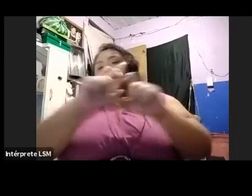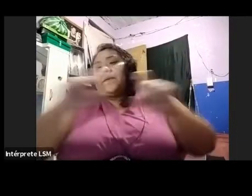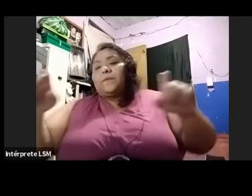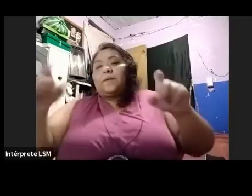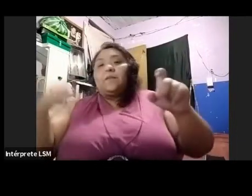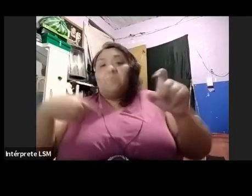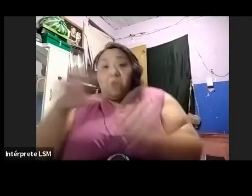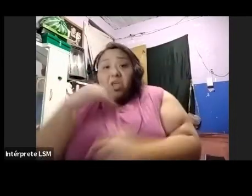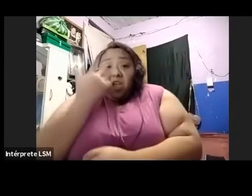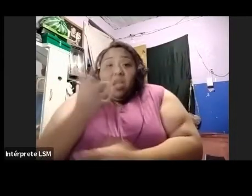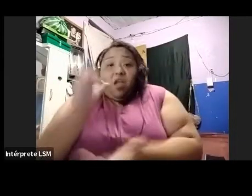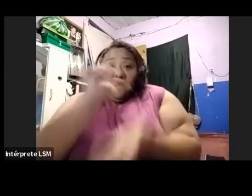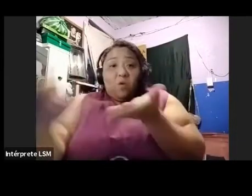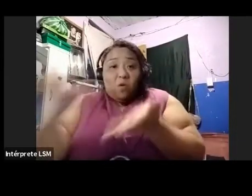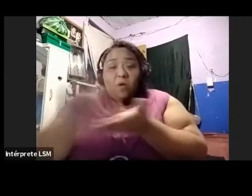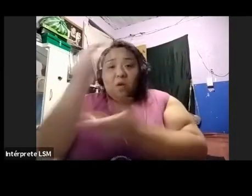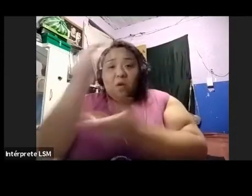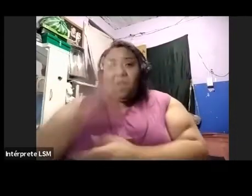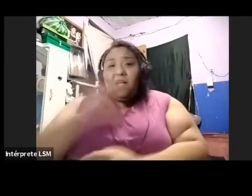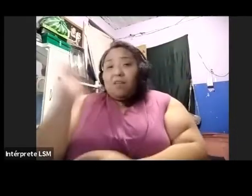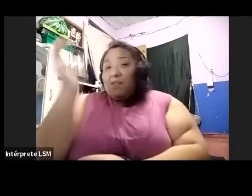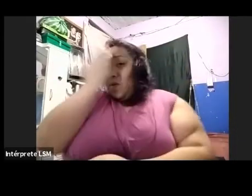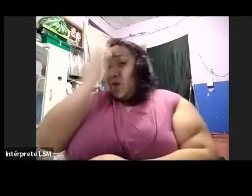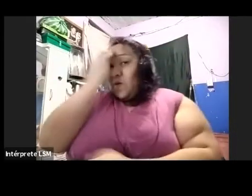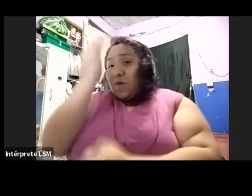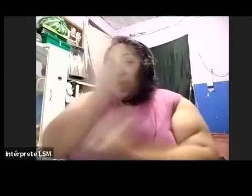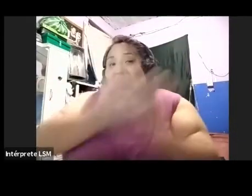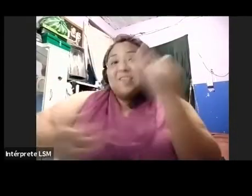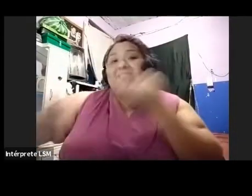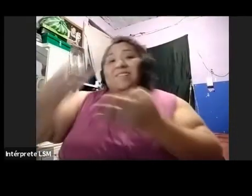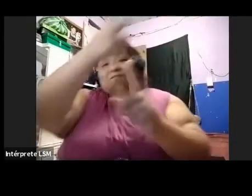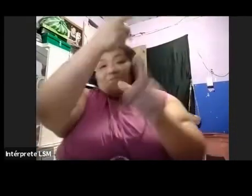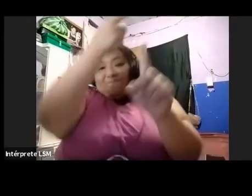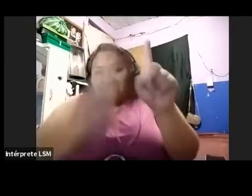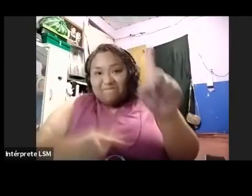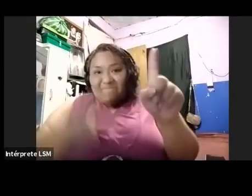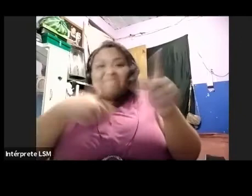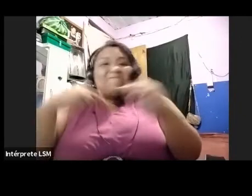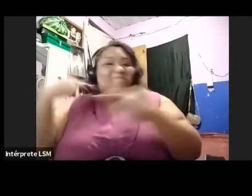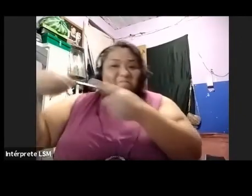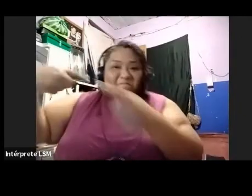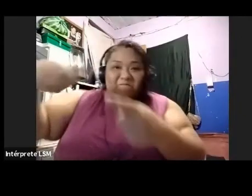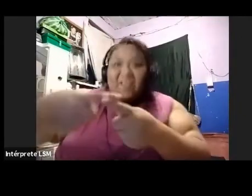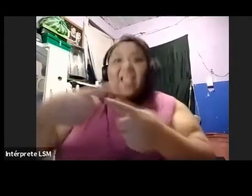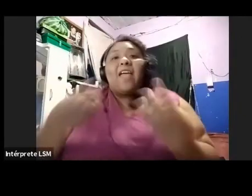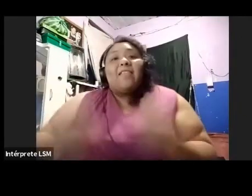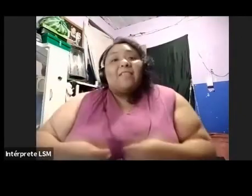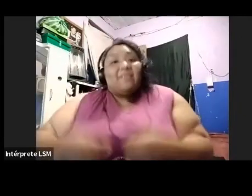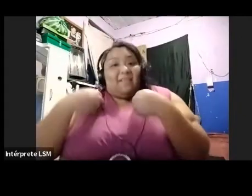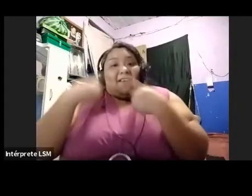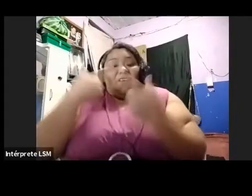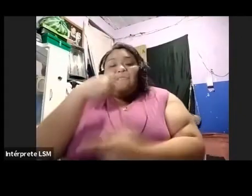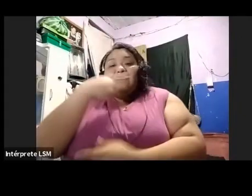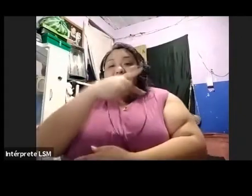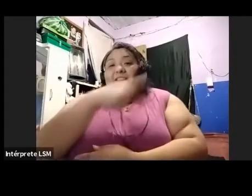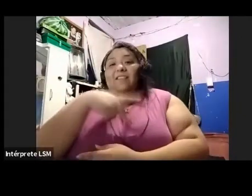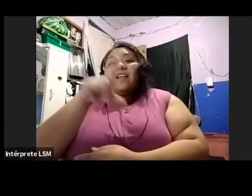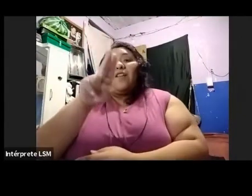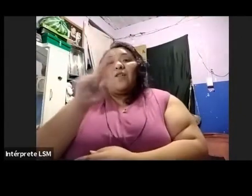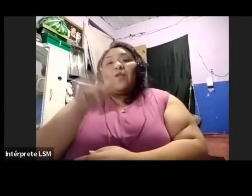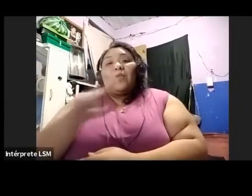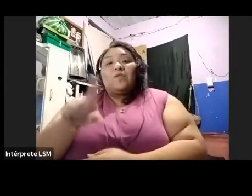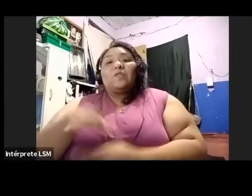para que conozcan justamente toda esta, toda esta trayectoria. Y bueno, antes de darle la palabra a Luz, les voy a